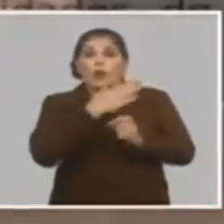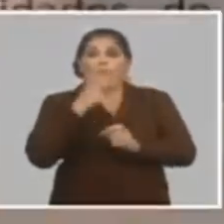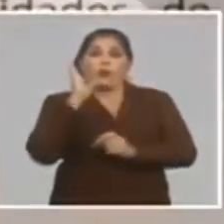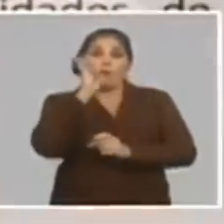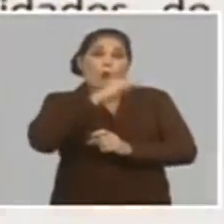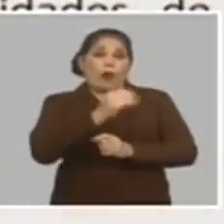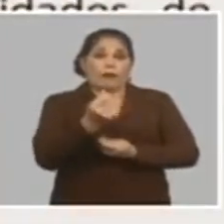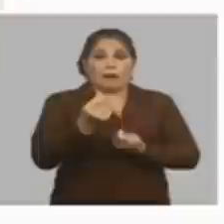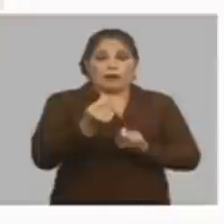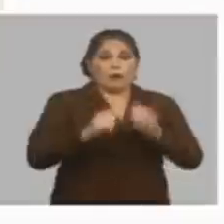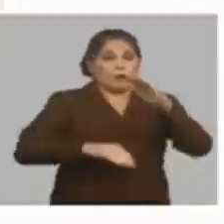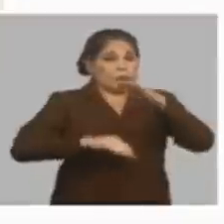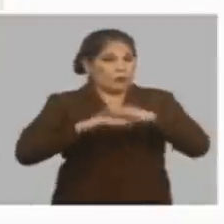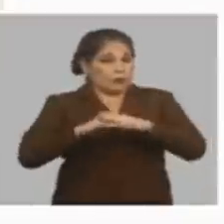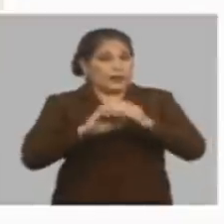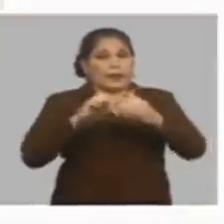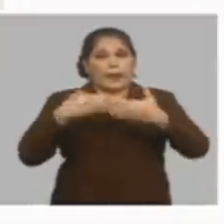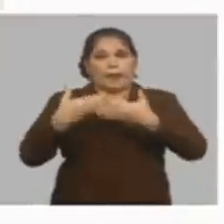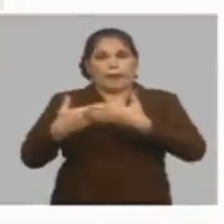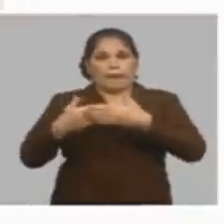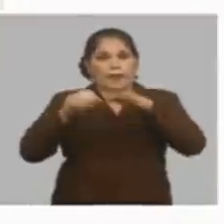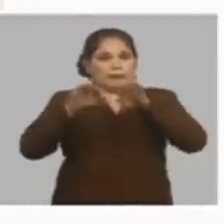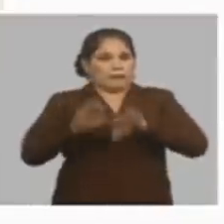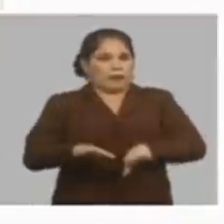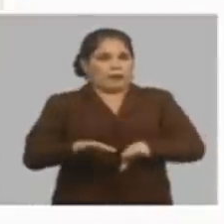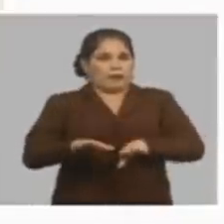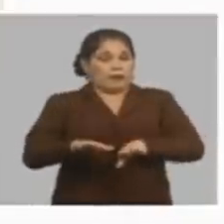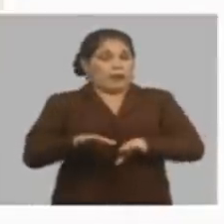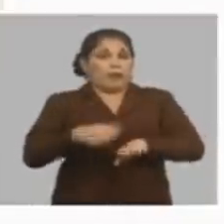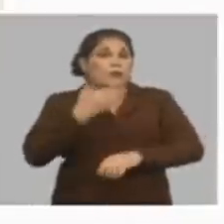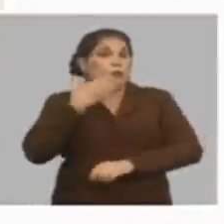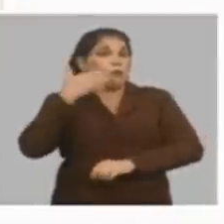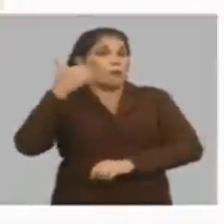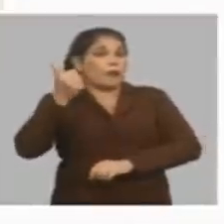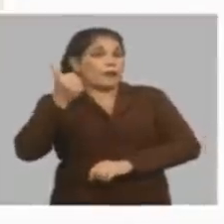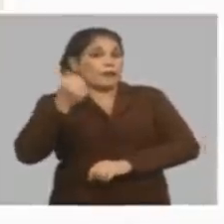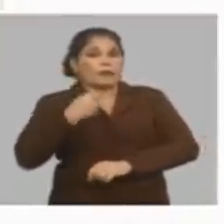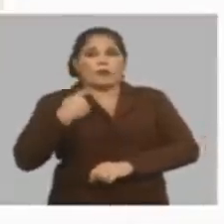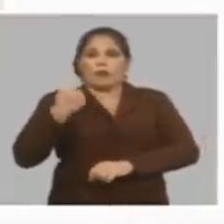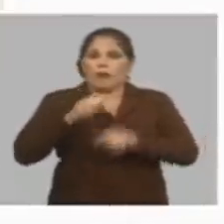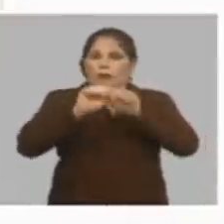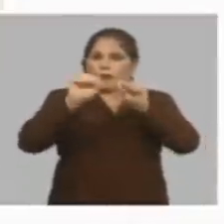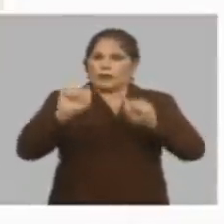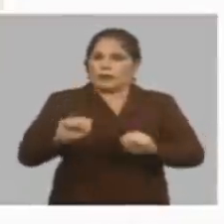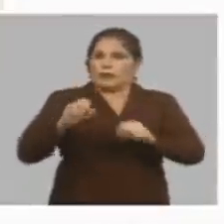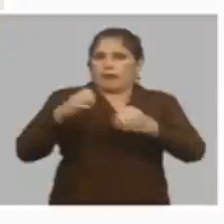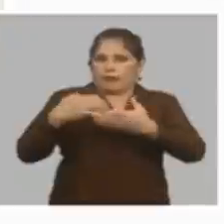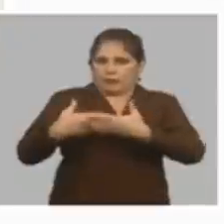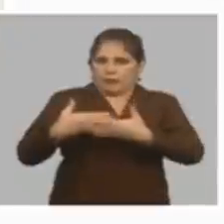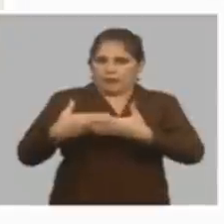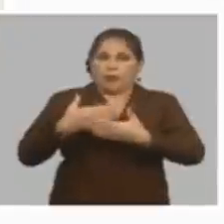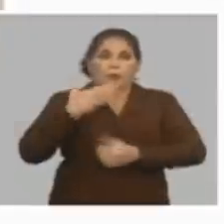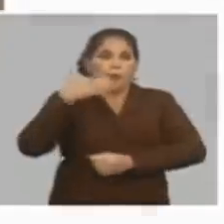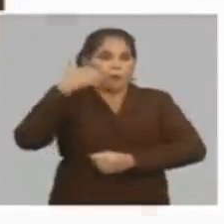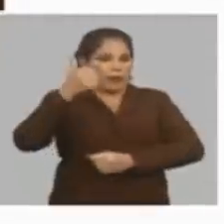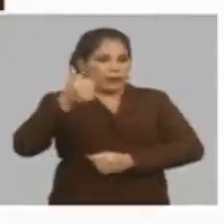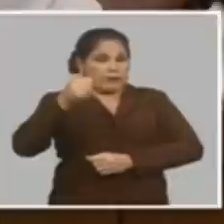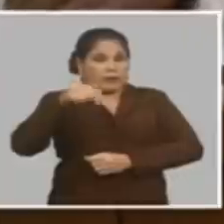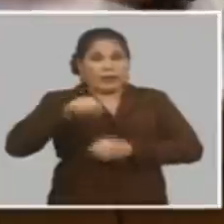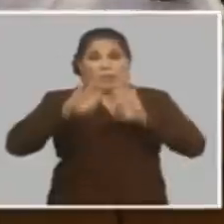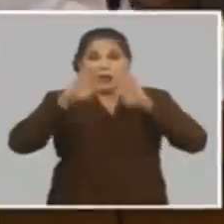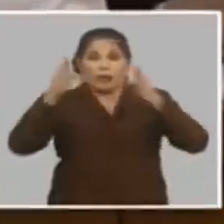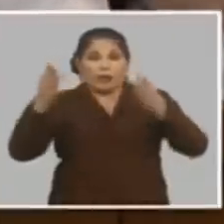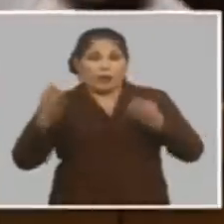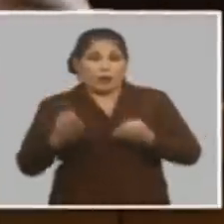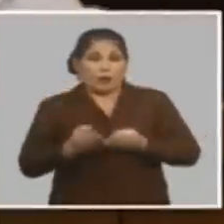lo que vamos a tener es el sistema empresarial parado es un beneficio que le vamos a dar al sistema empresarial entonces en el